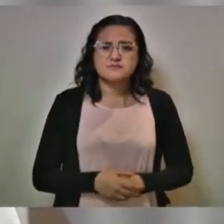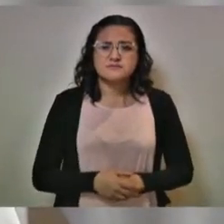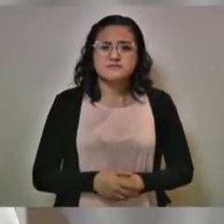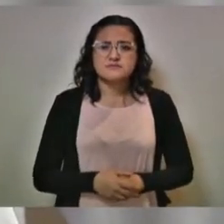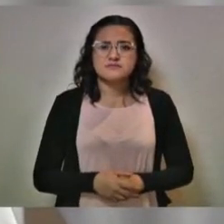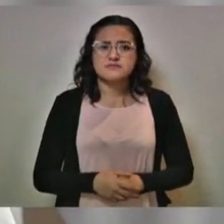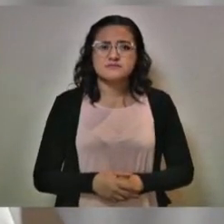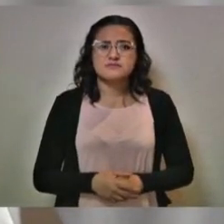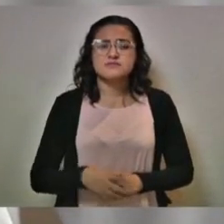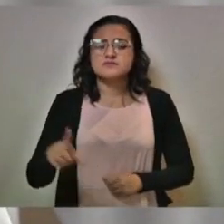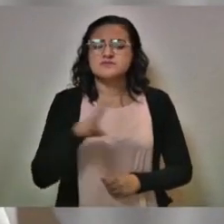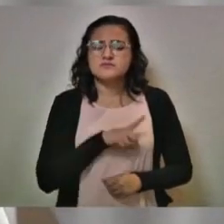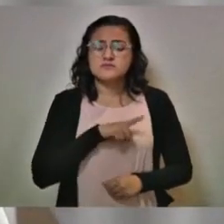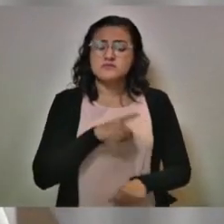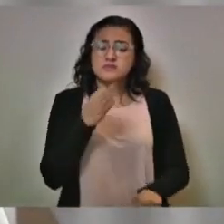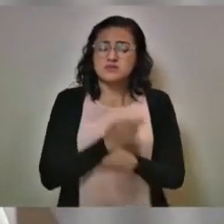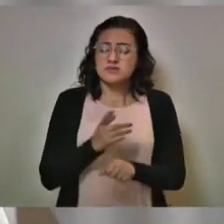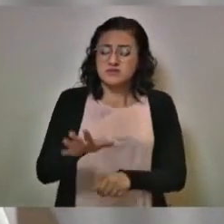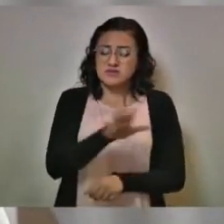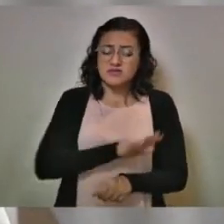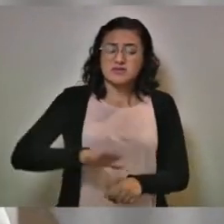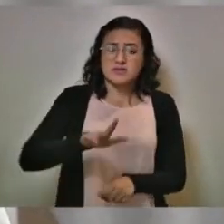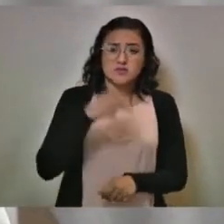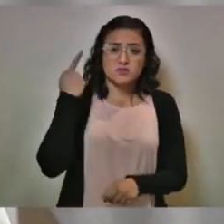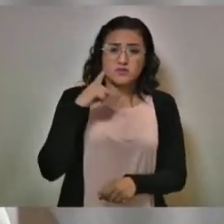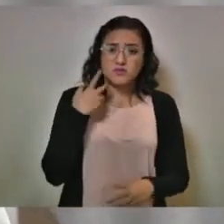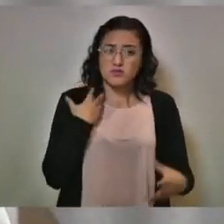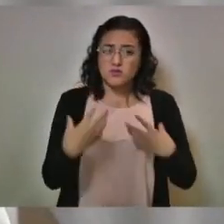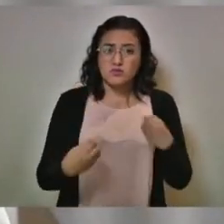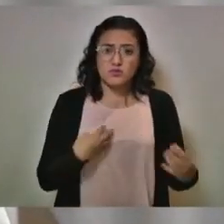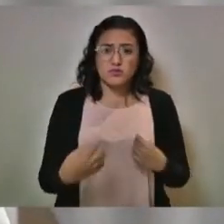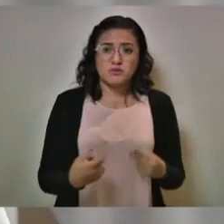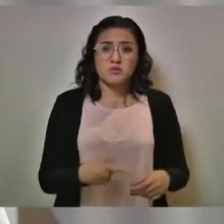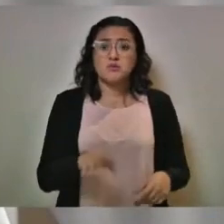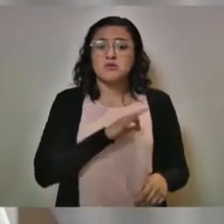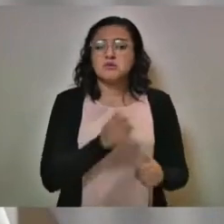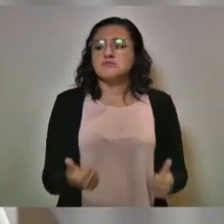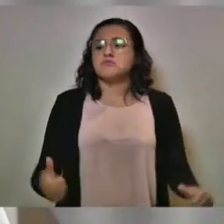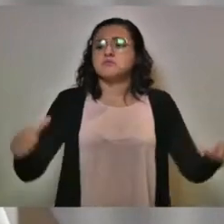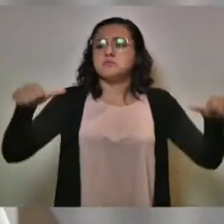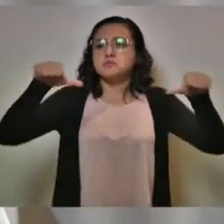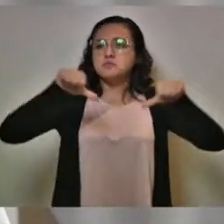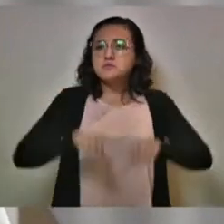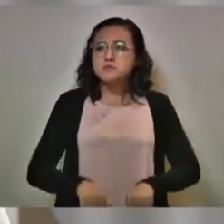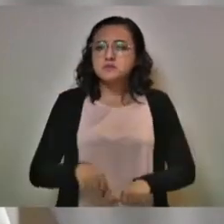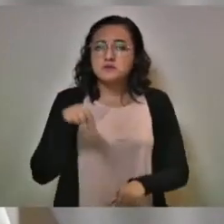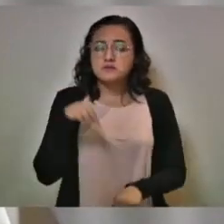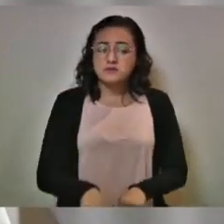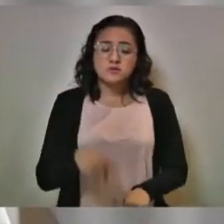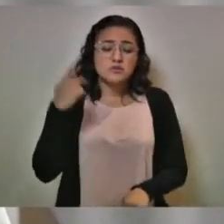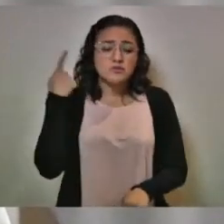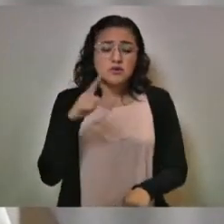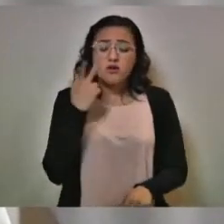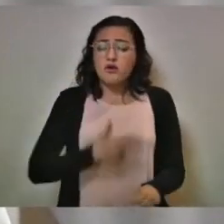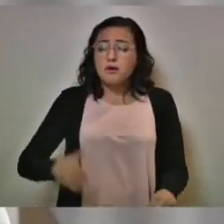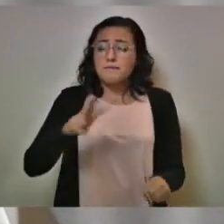Solo los contagiados de la ciudad de Puebla pueden colapsar el sistema hospitalario poblano.